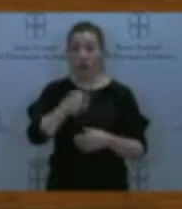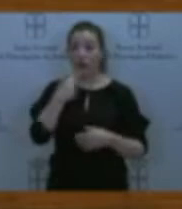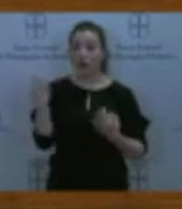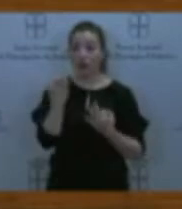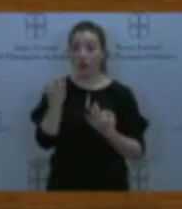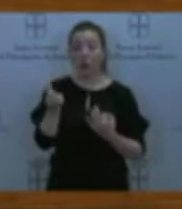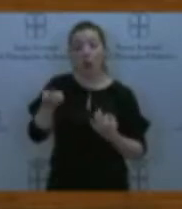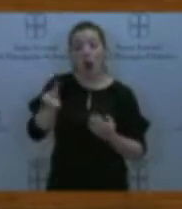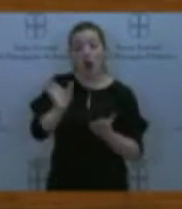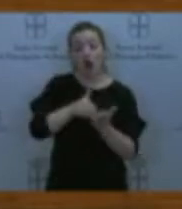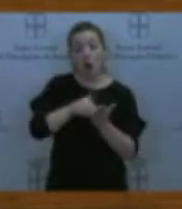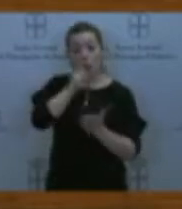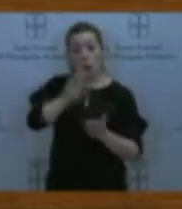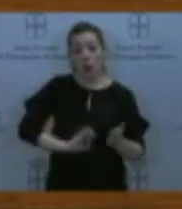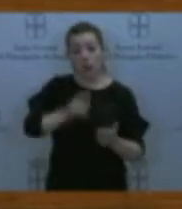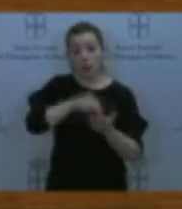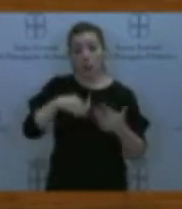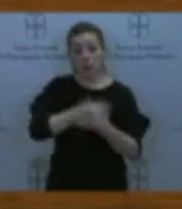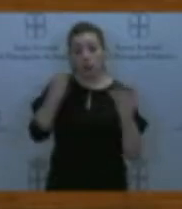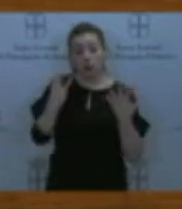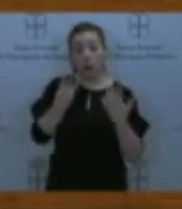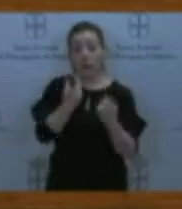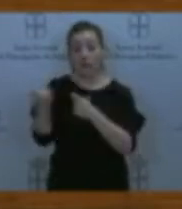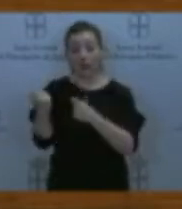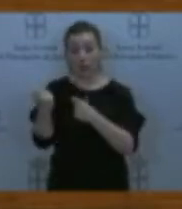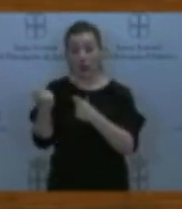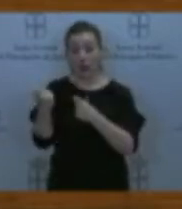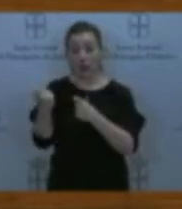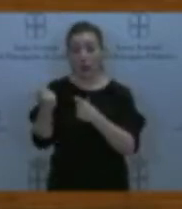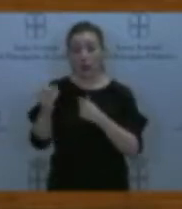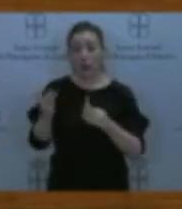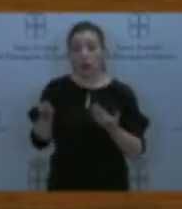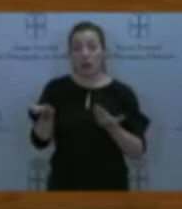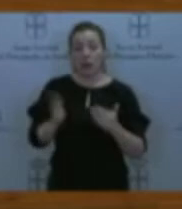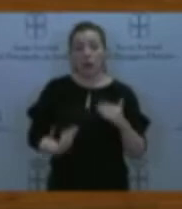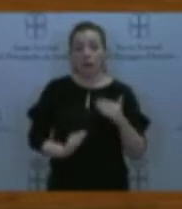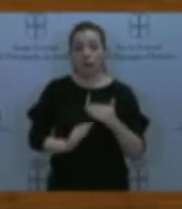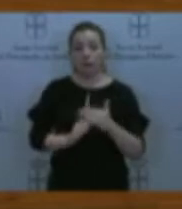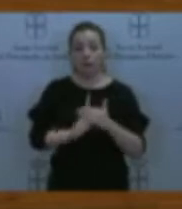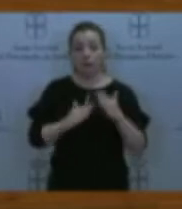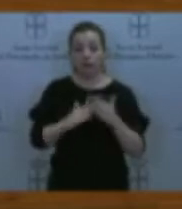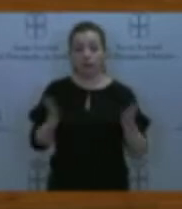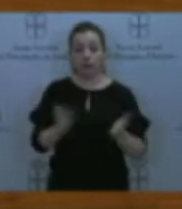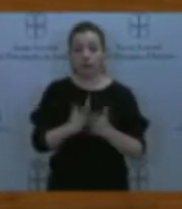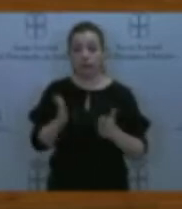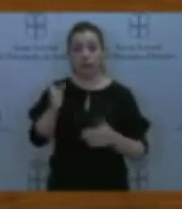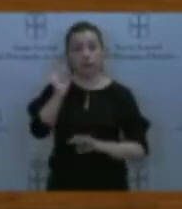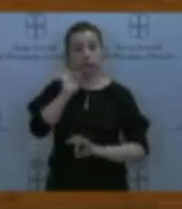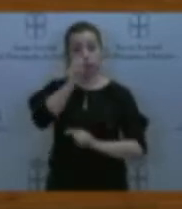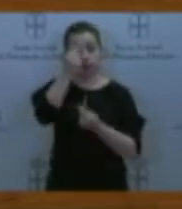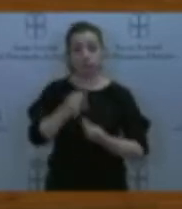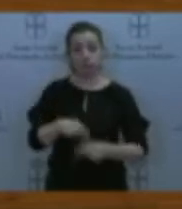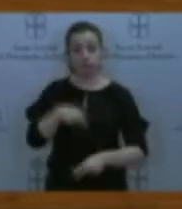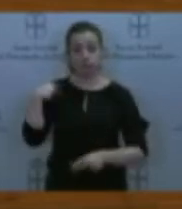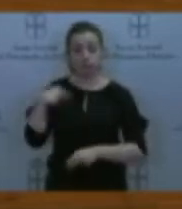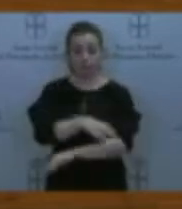cobra 1 de enero de 2018 solamente estaba pendiente del desbloqueo por el exministro Montoro de los fondos retenidos, condicionados a la aprobación de los presupuestos generales del